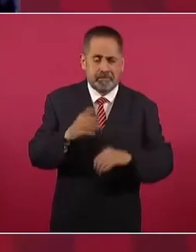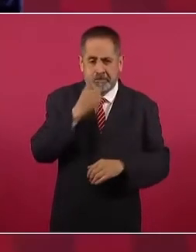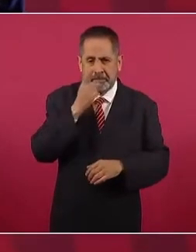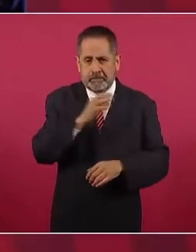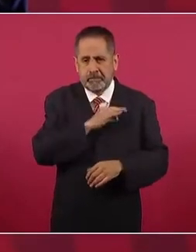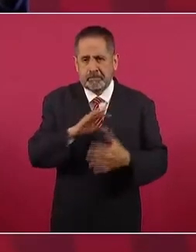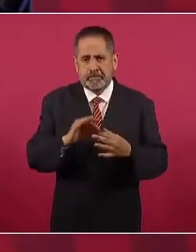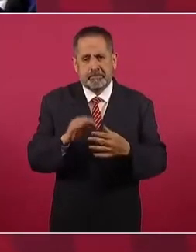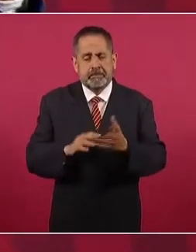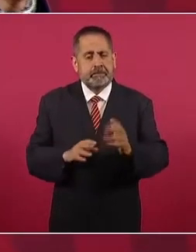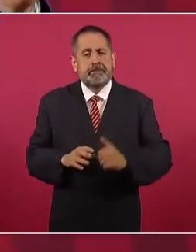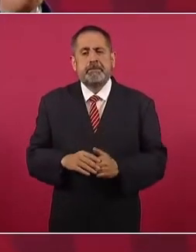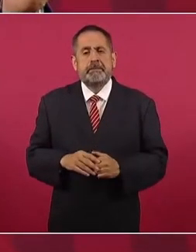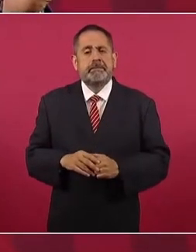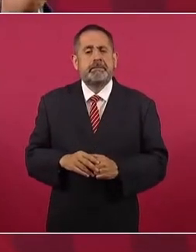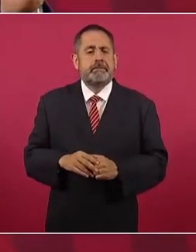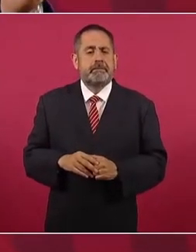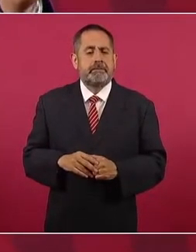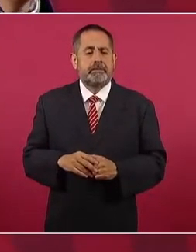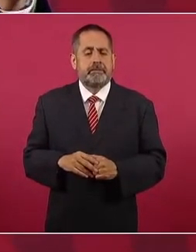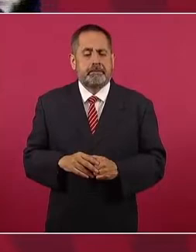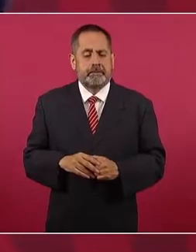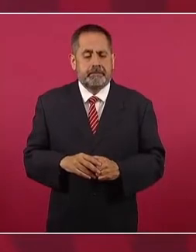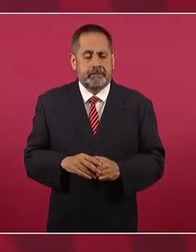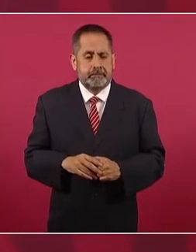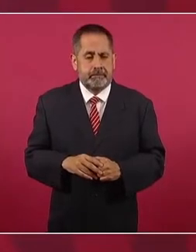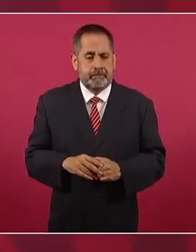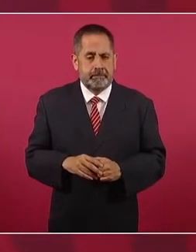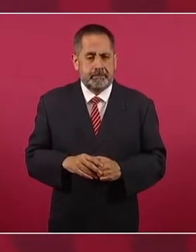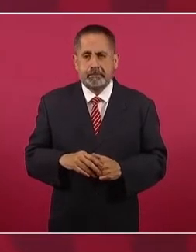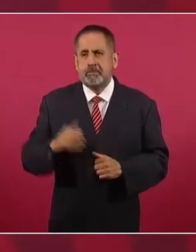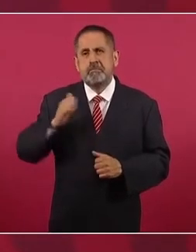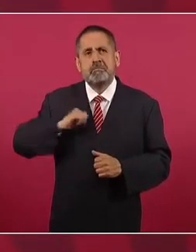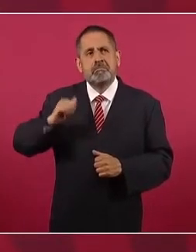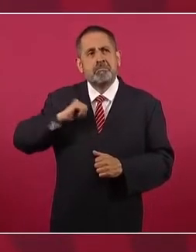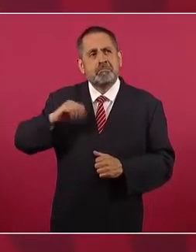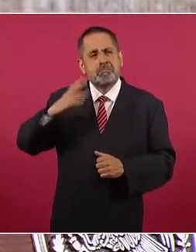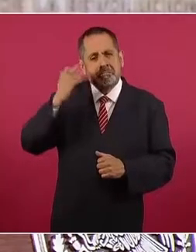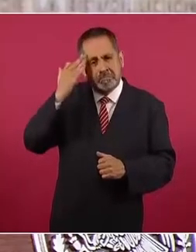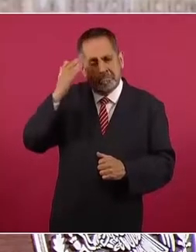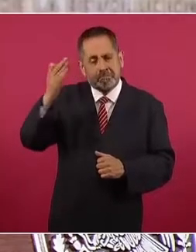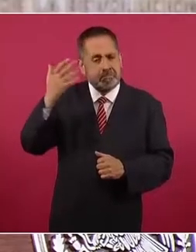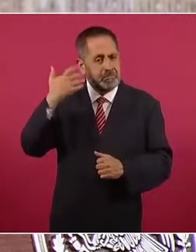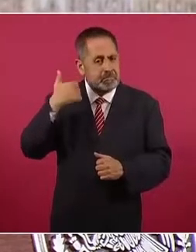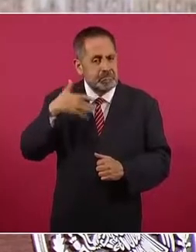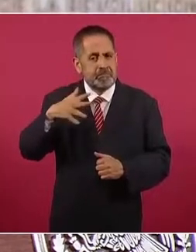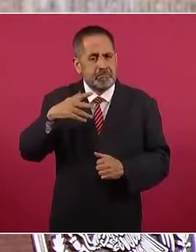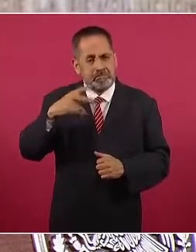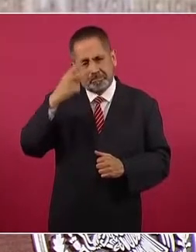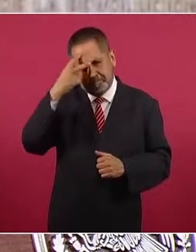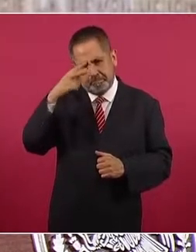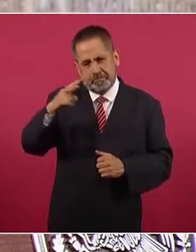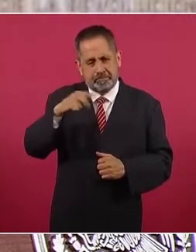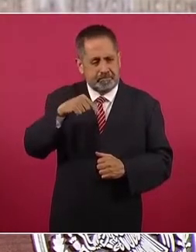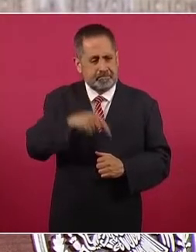México colonial,